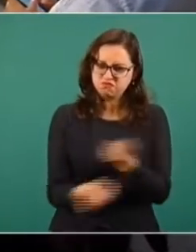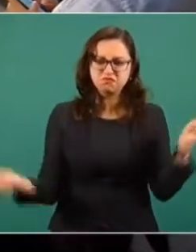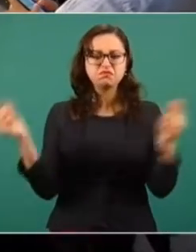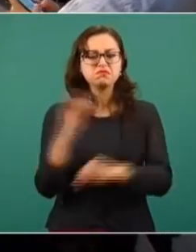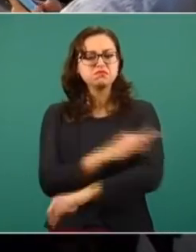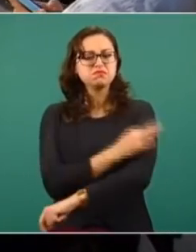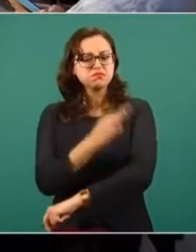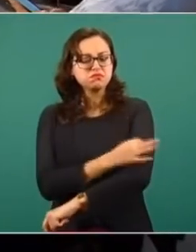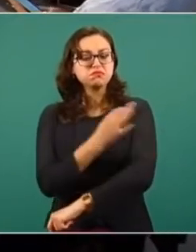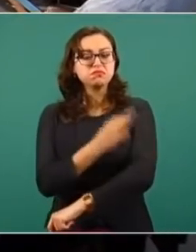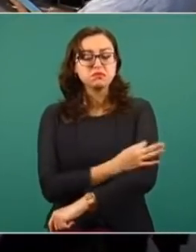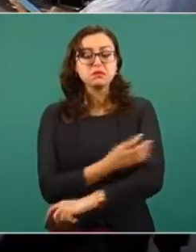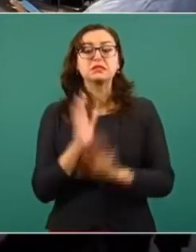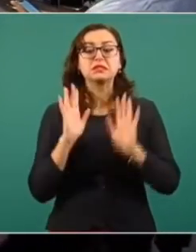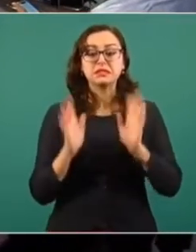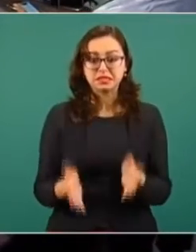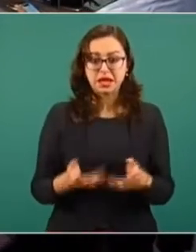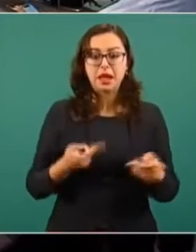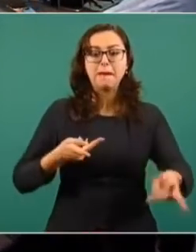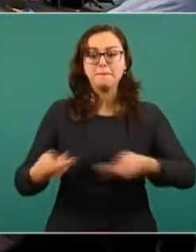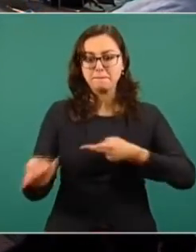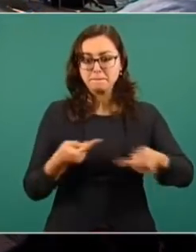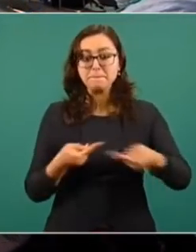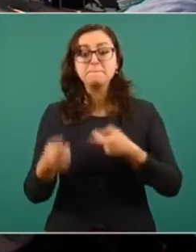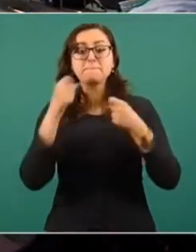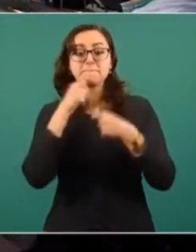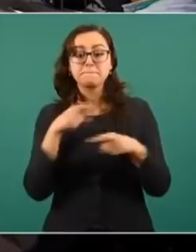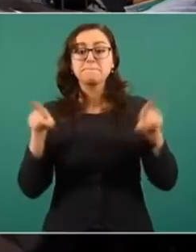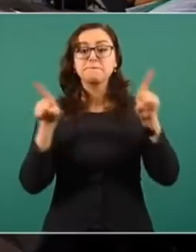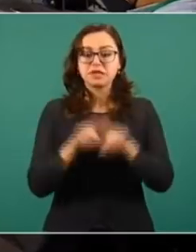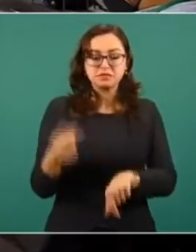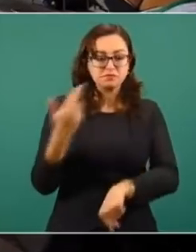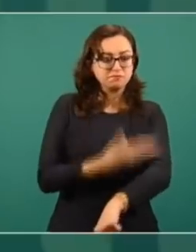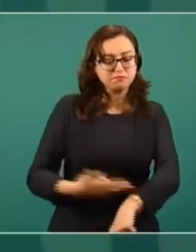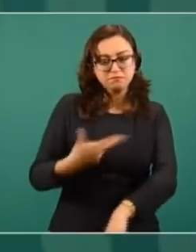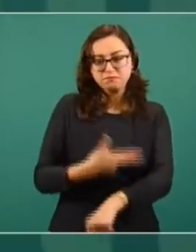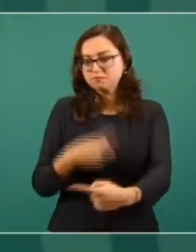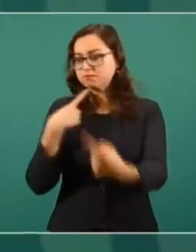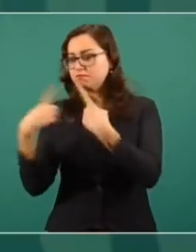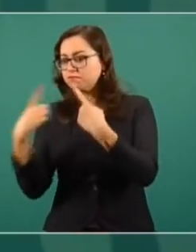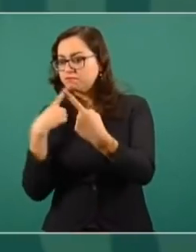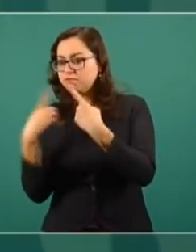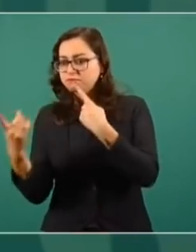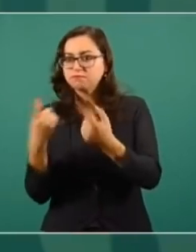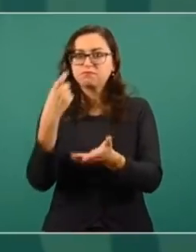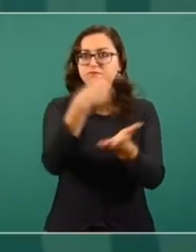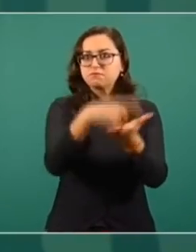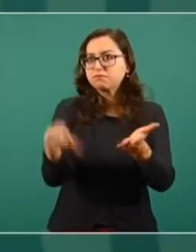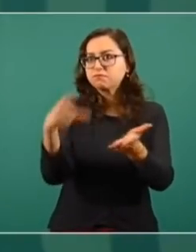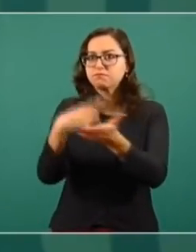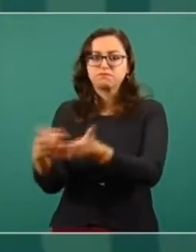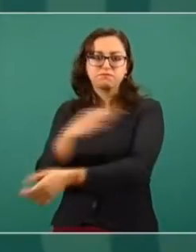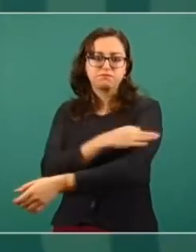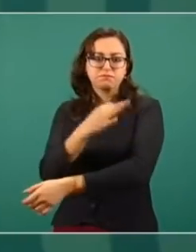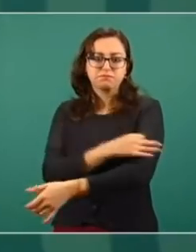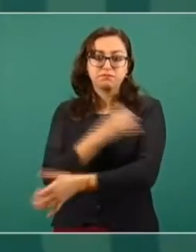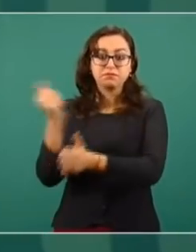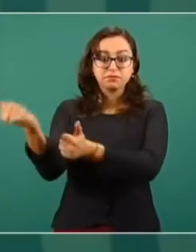señor presidente las negociaciones prudentes para tener la vacuna para toda la población de México.